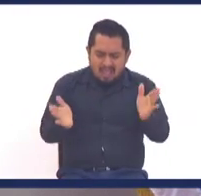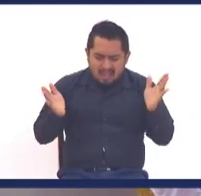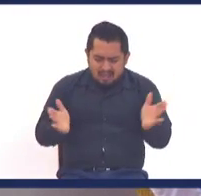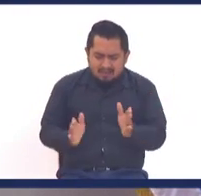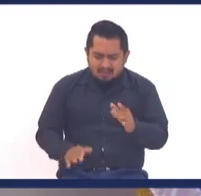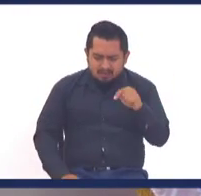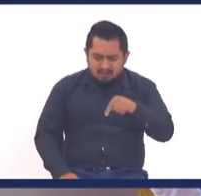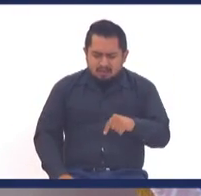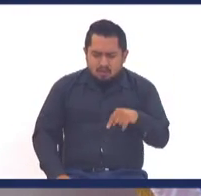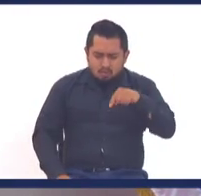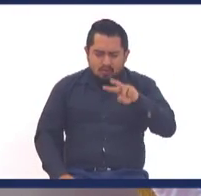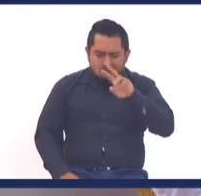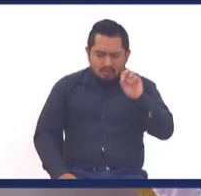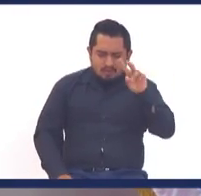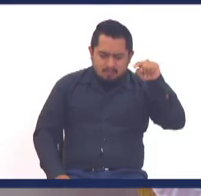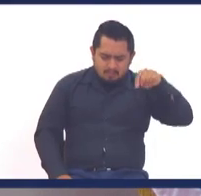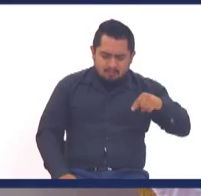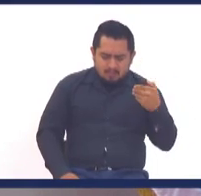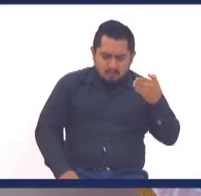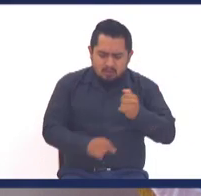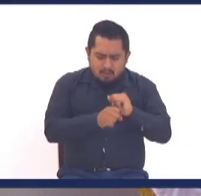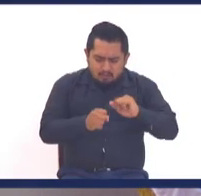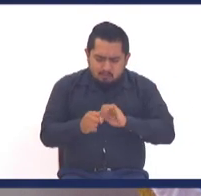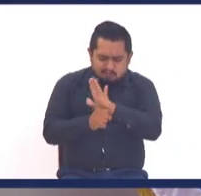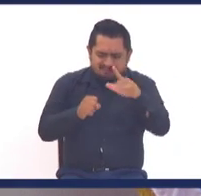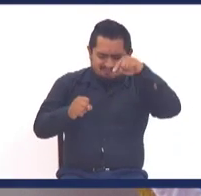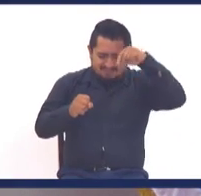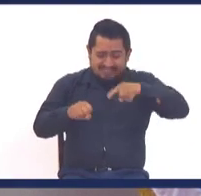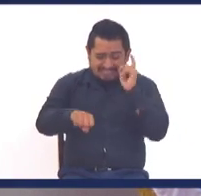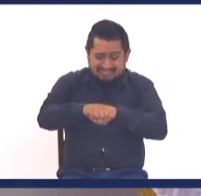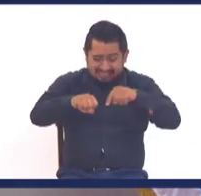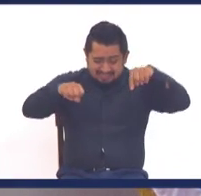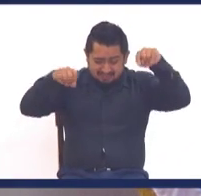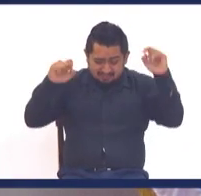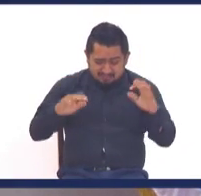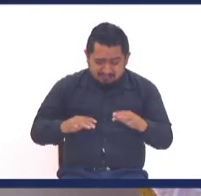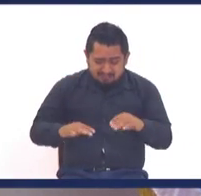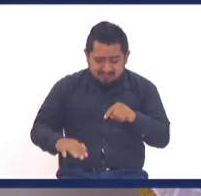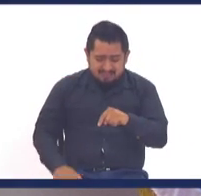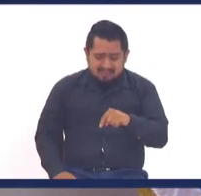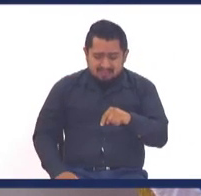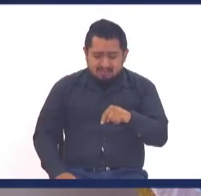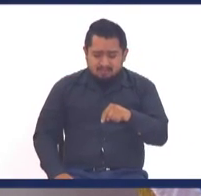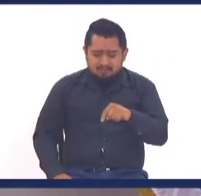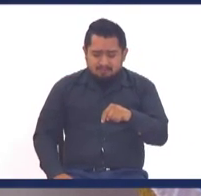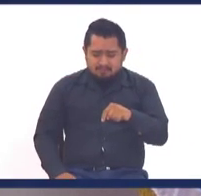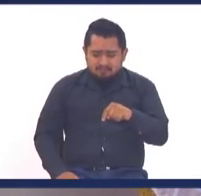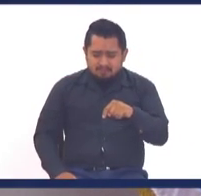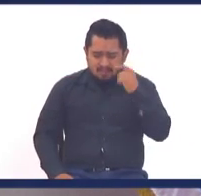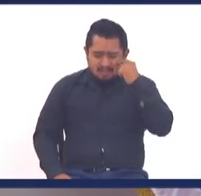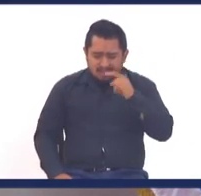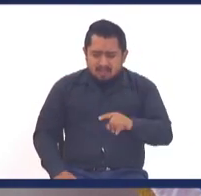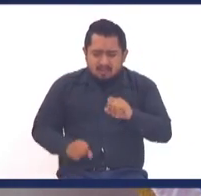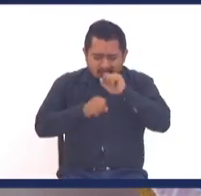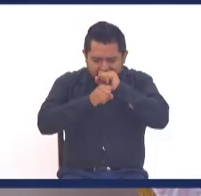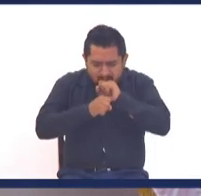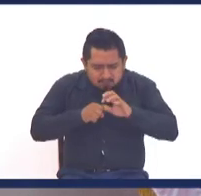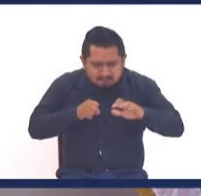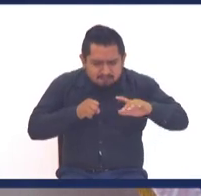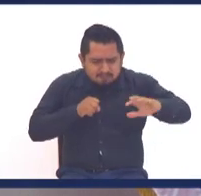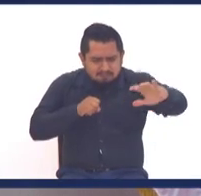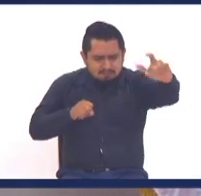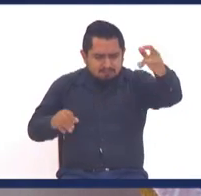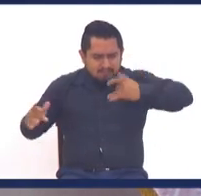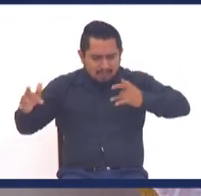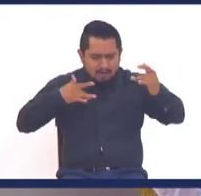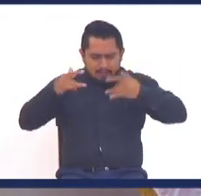el día de hoy, en el año 2020, en medio de una pandemia, están siendo, eco, en